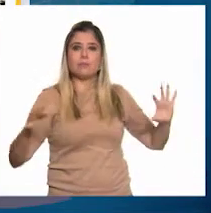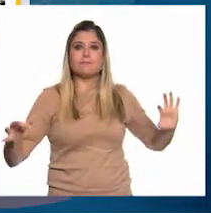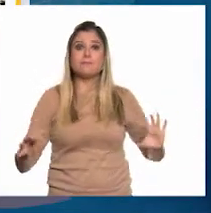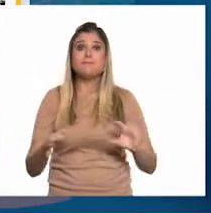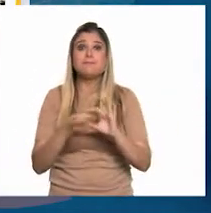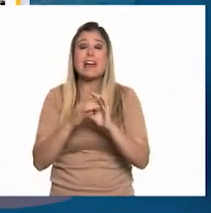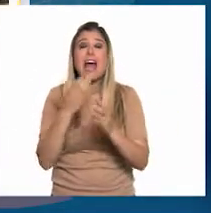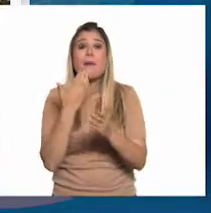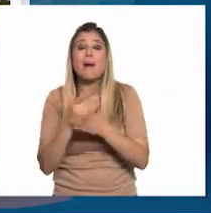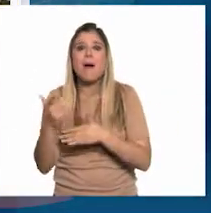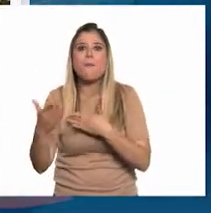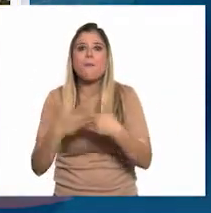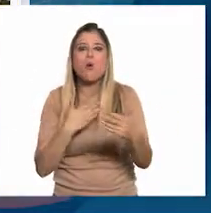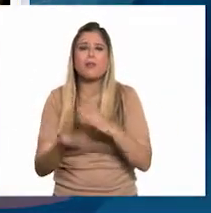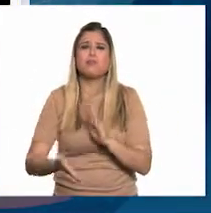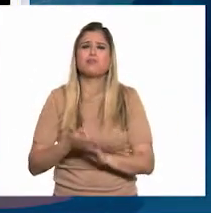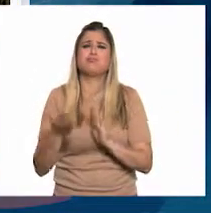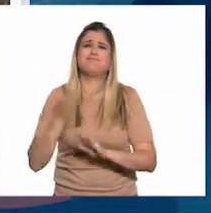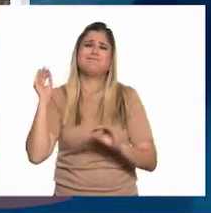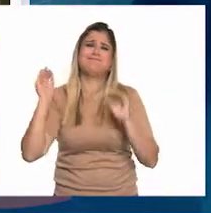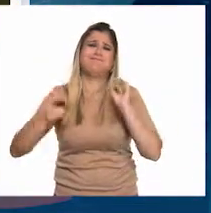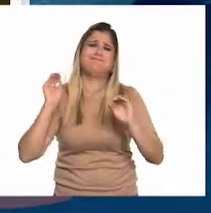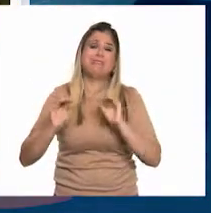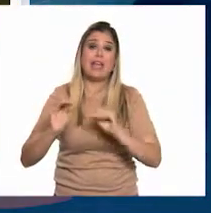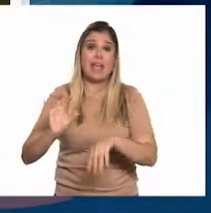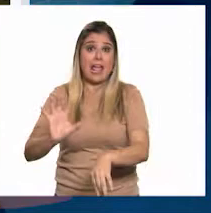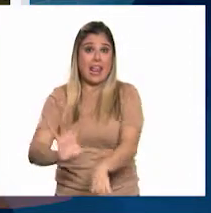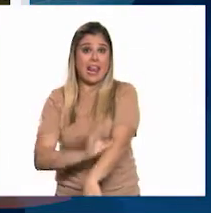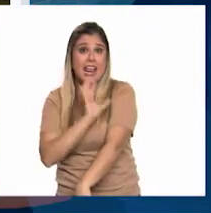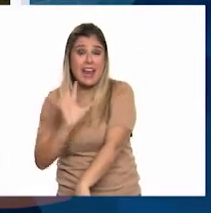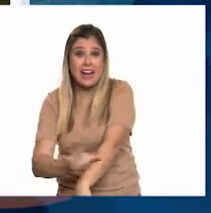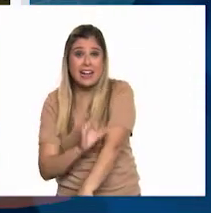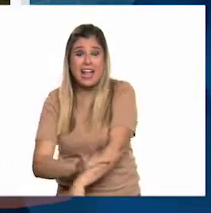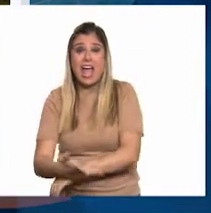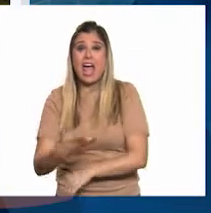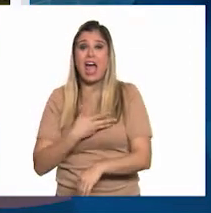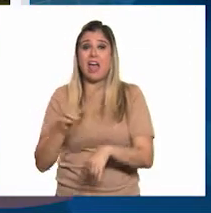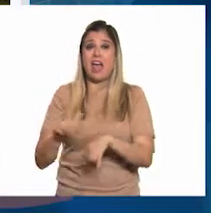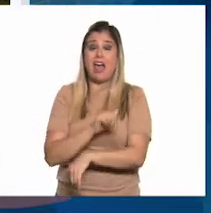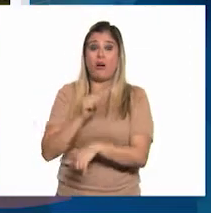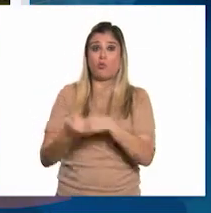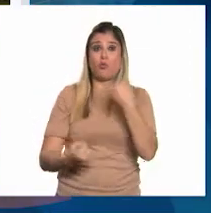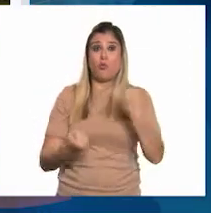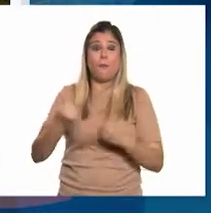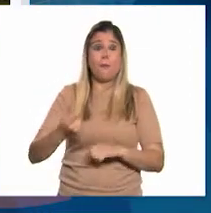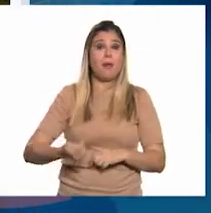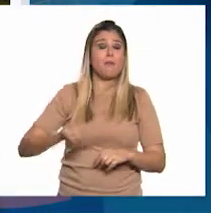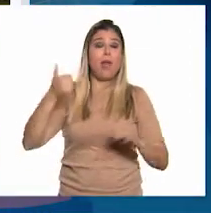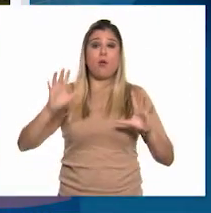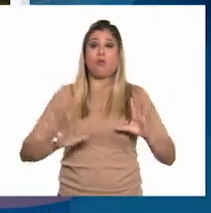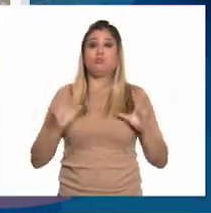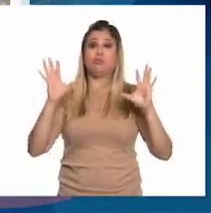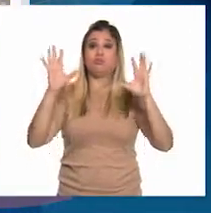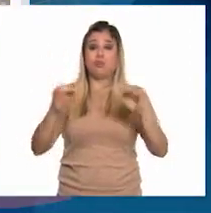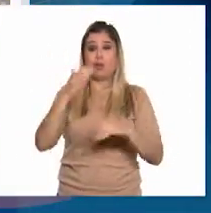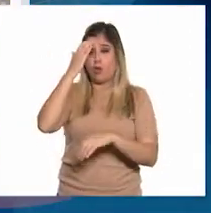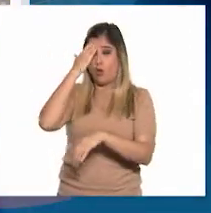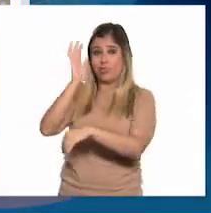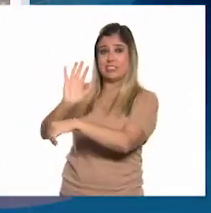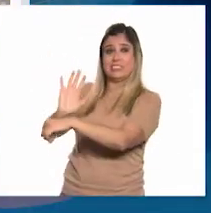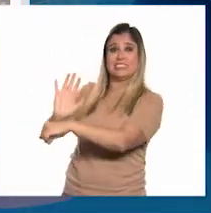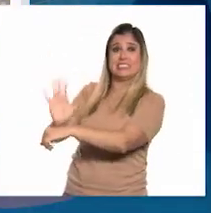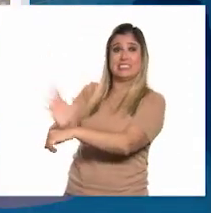se modernizó el país. Llegó la energía eléctrica. Tuvimos el automóvil por primera vez. Conocimos el cinematógrafo.